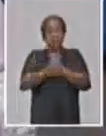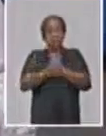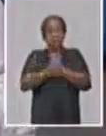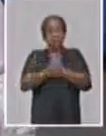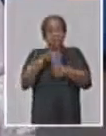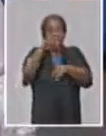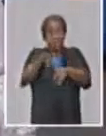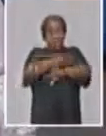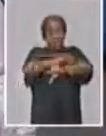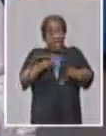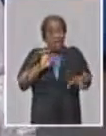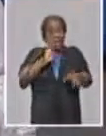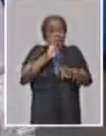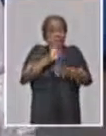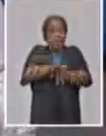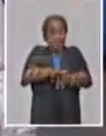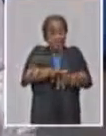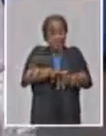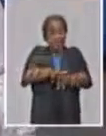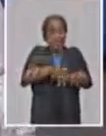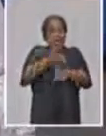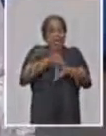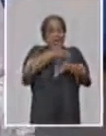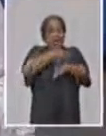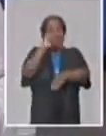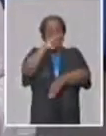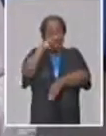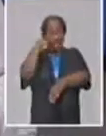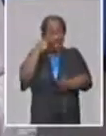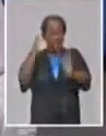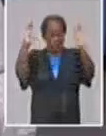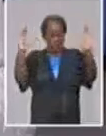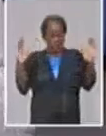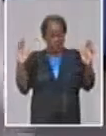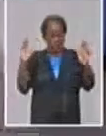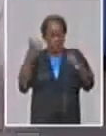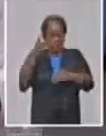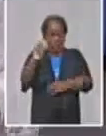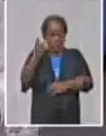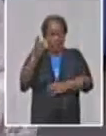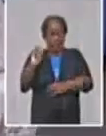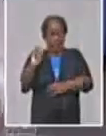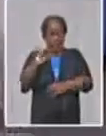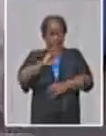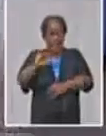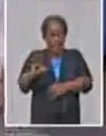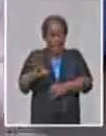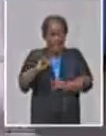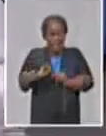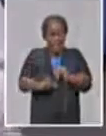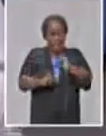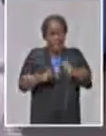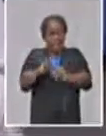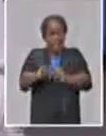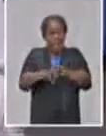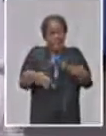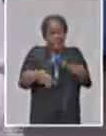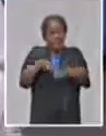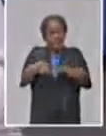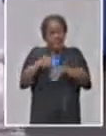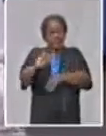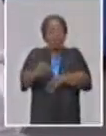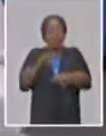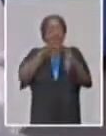Vamos a iniciar, antes de que concluya este año 2020, vamos a dar los primeros pasos ya, este propio año 2020,